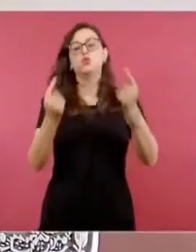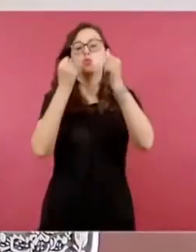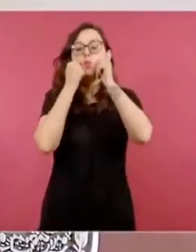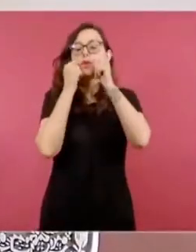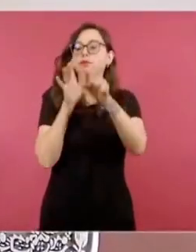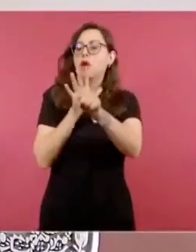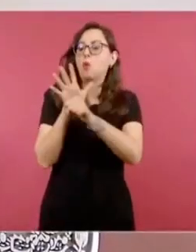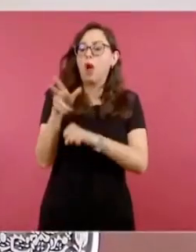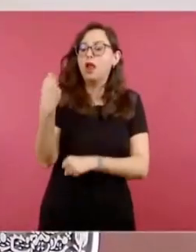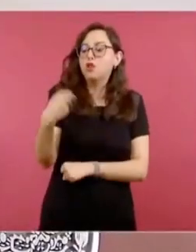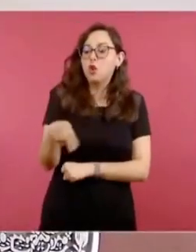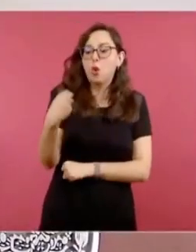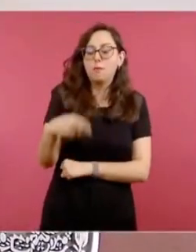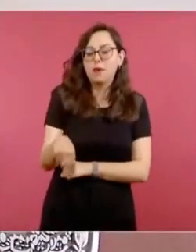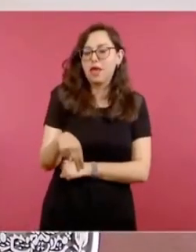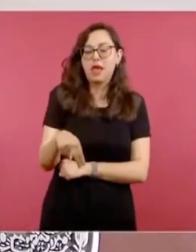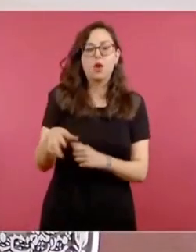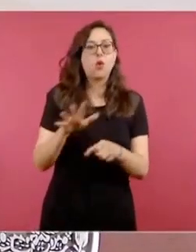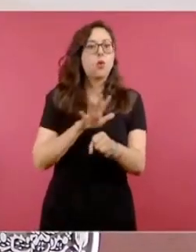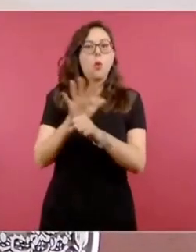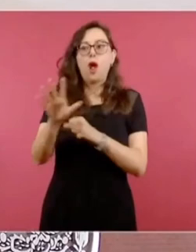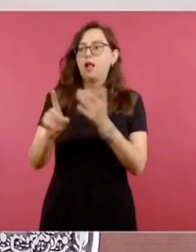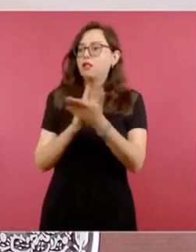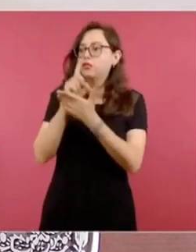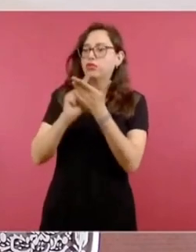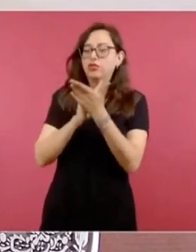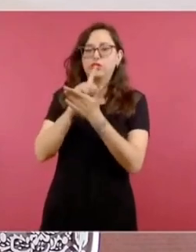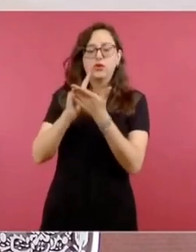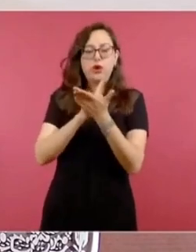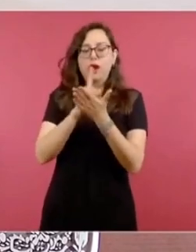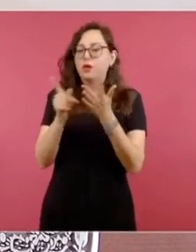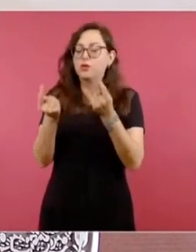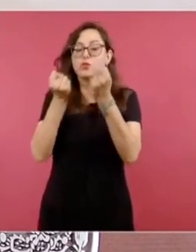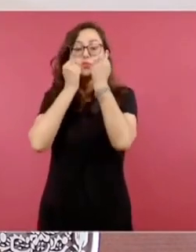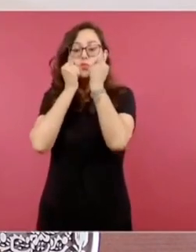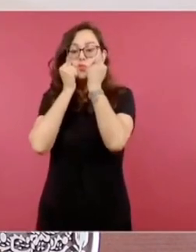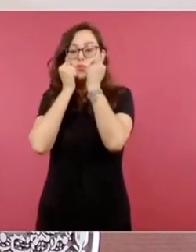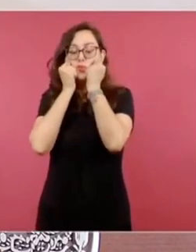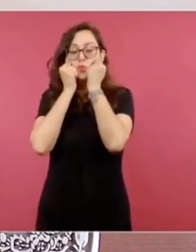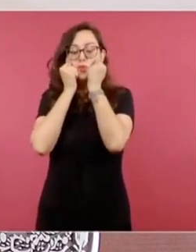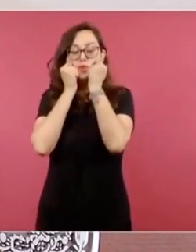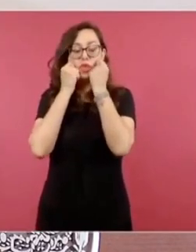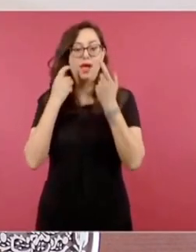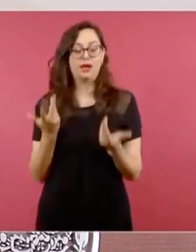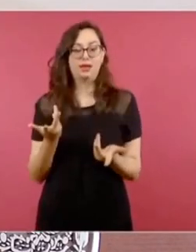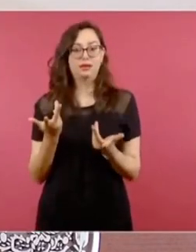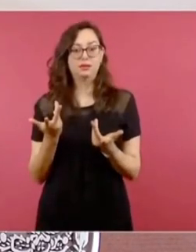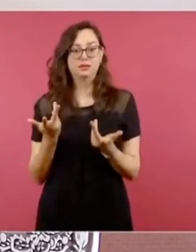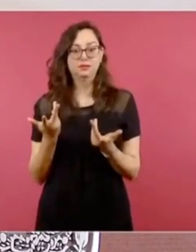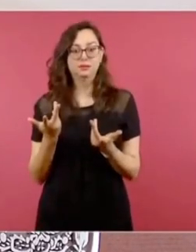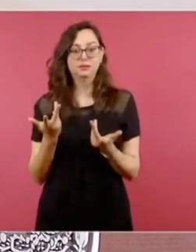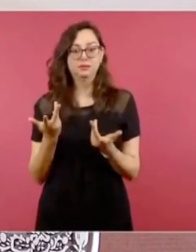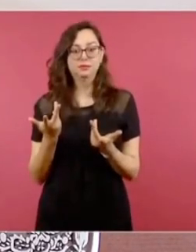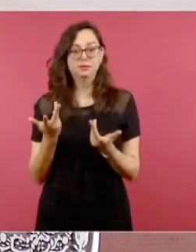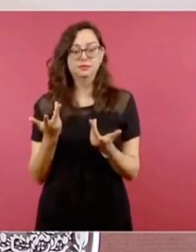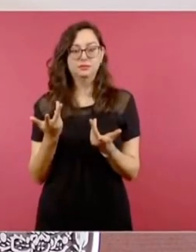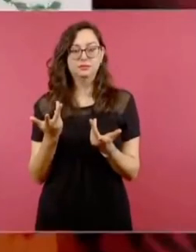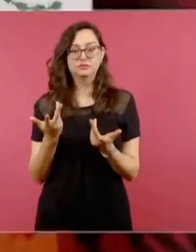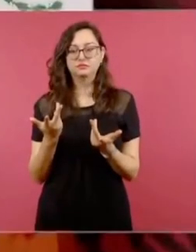hay un